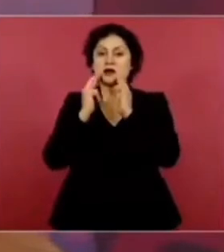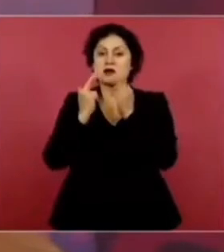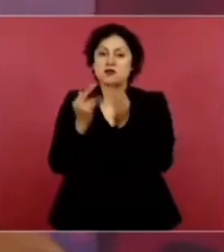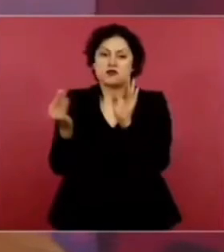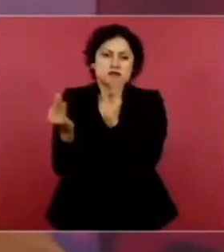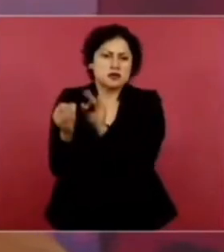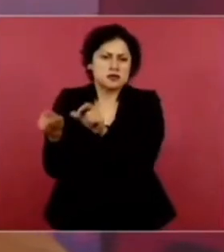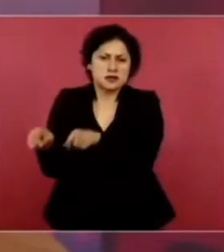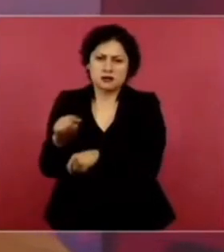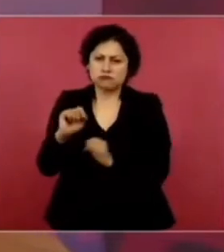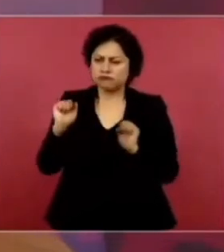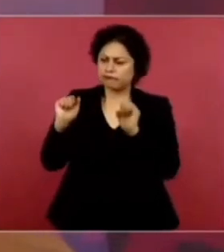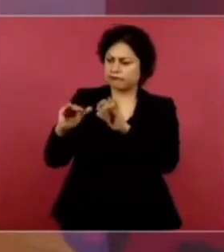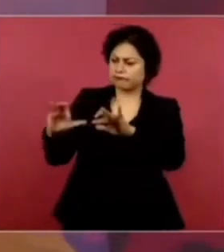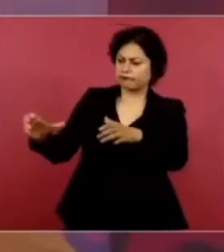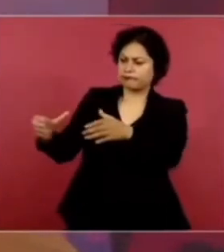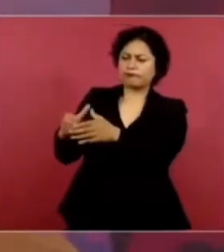ahí.